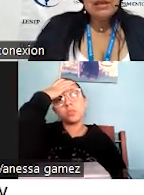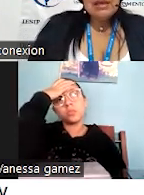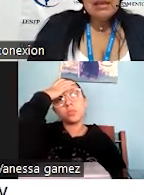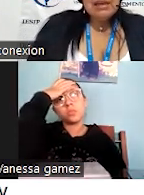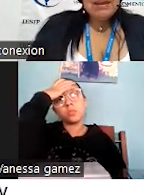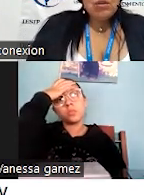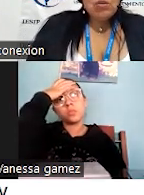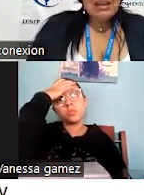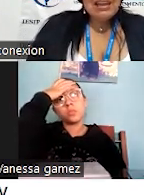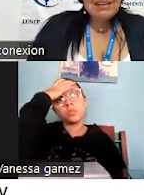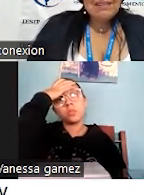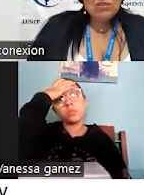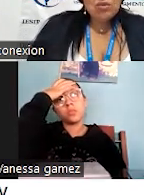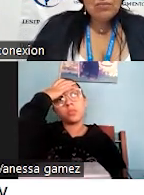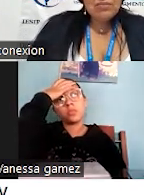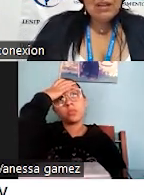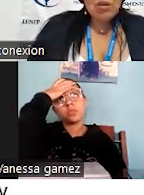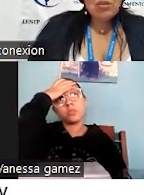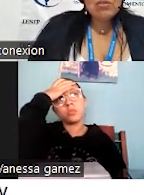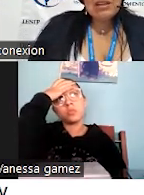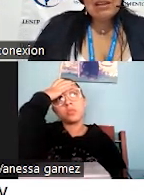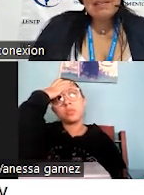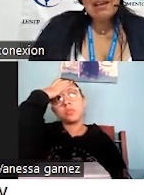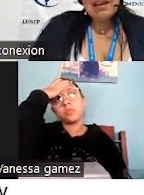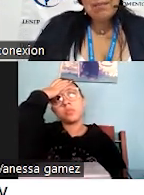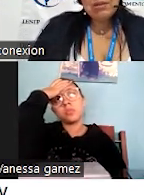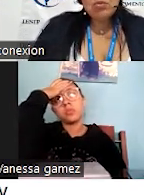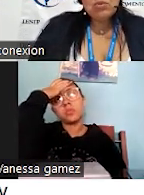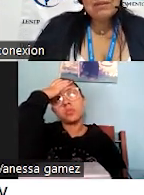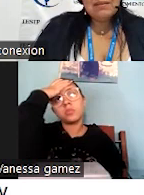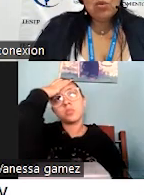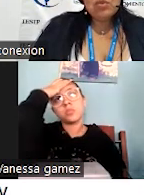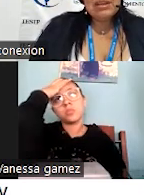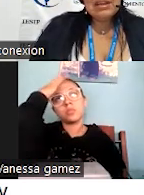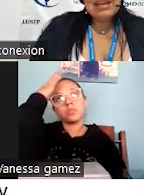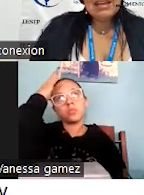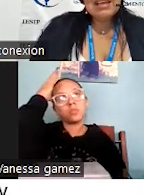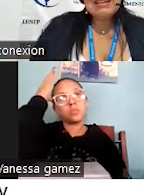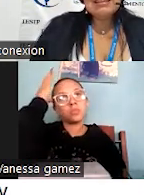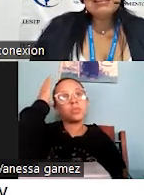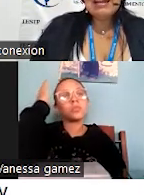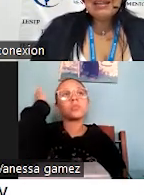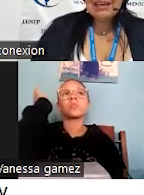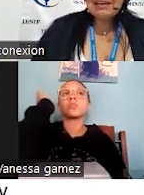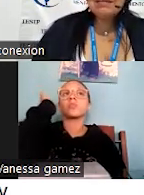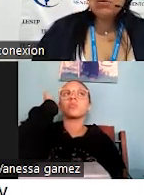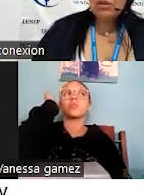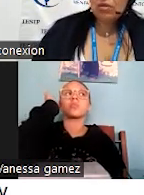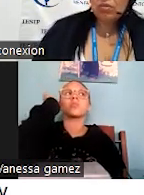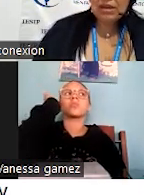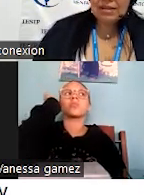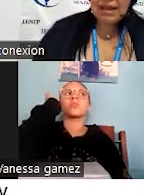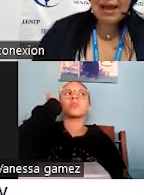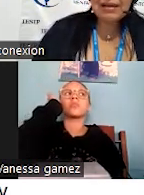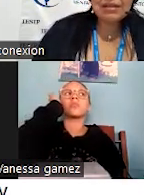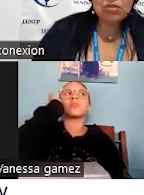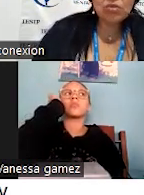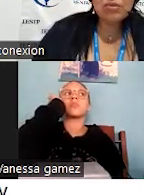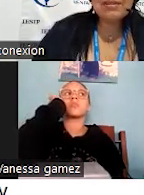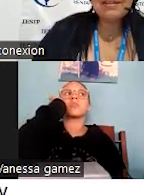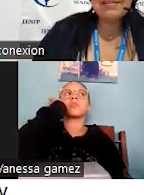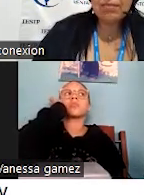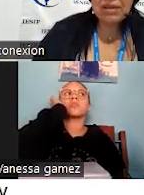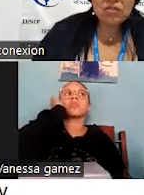y para lograr el éxito en ese ámbito turístico se requiere técnicas y una correcta